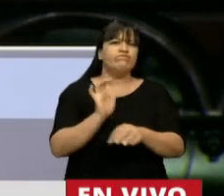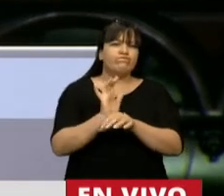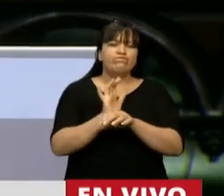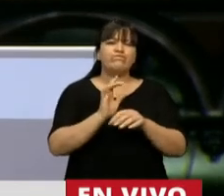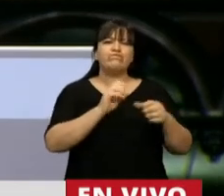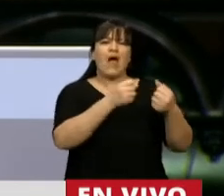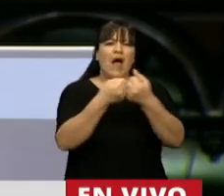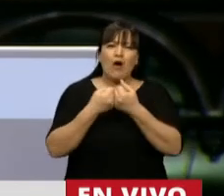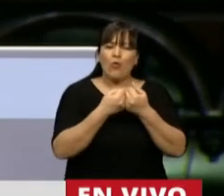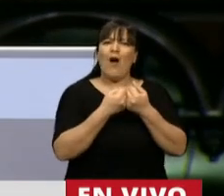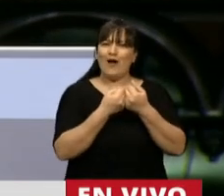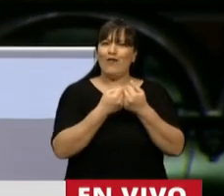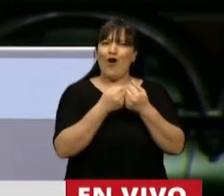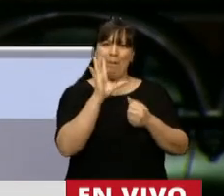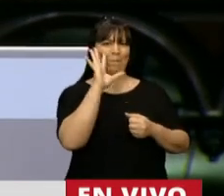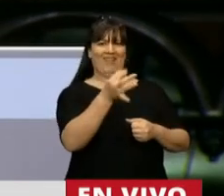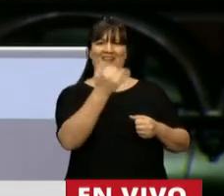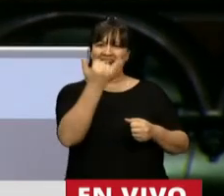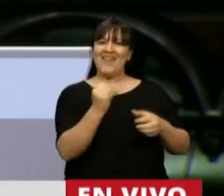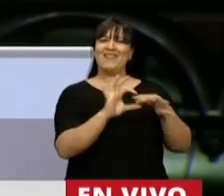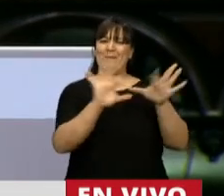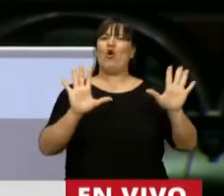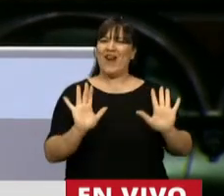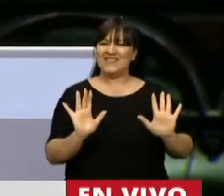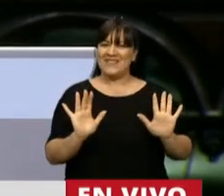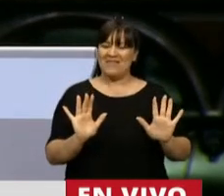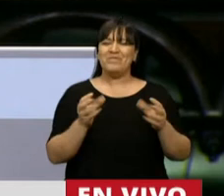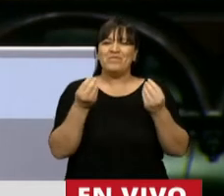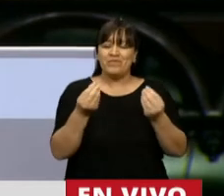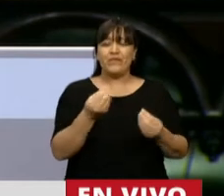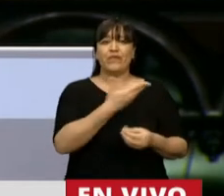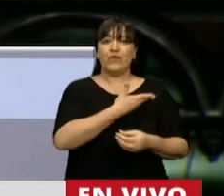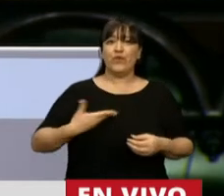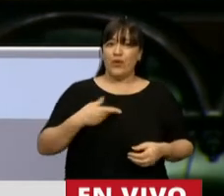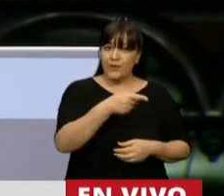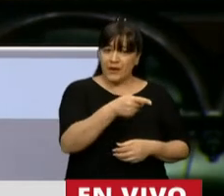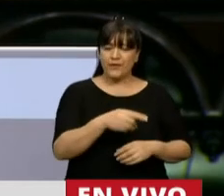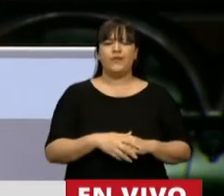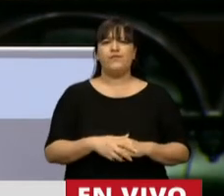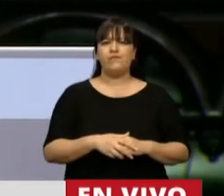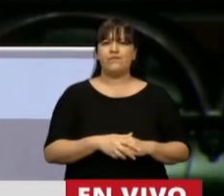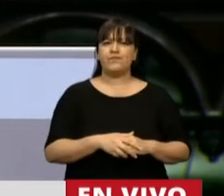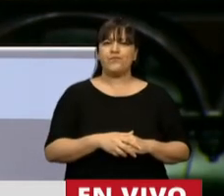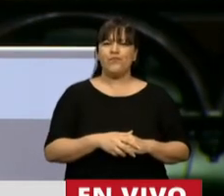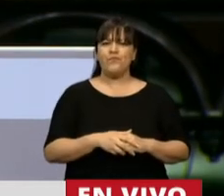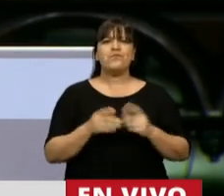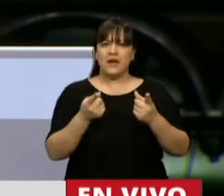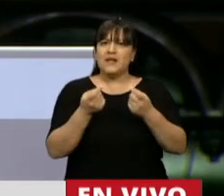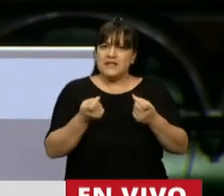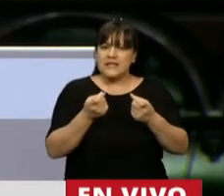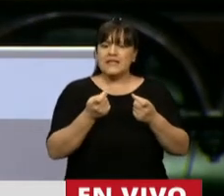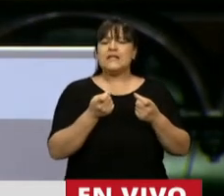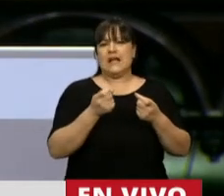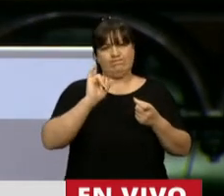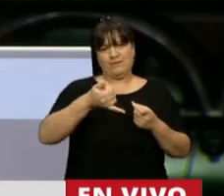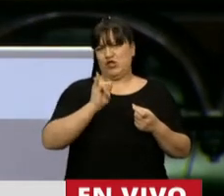acuerdos democráticos, es entender que un gobierno que necesita ampliar el presupuesto